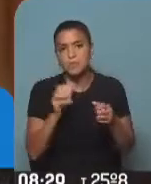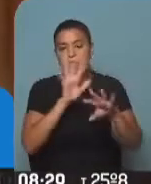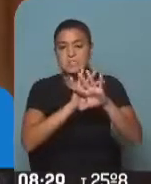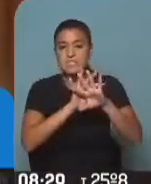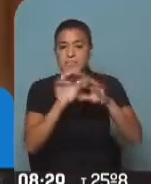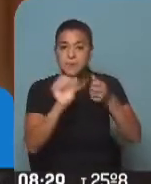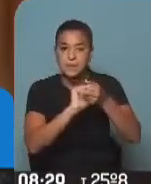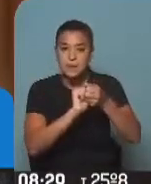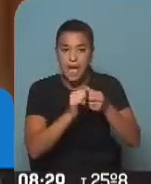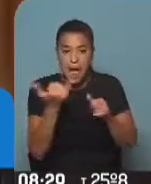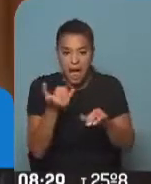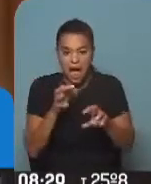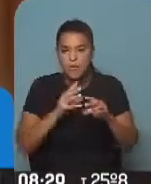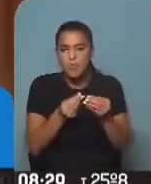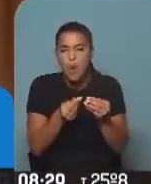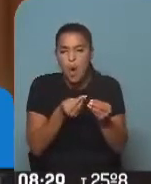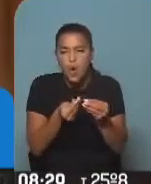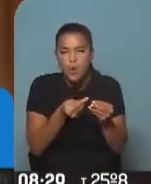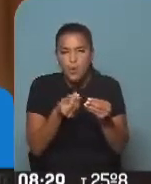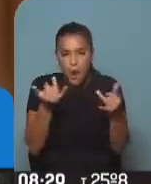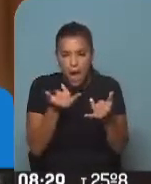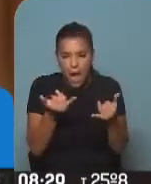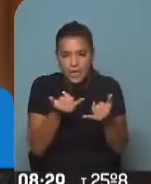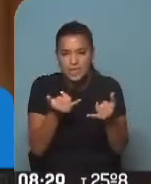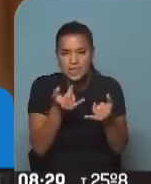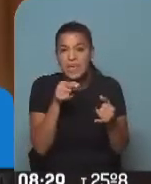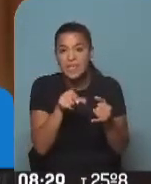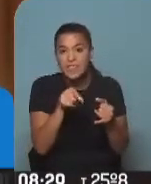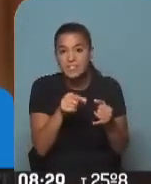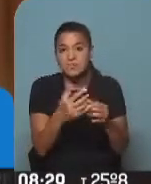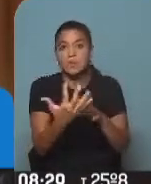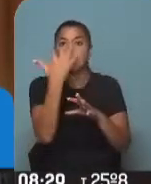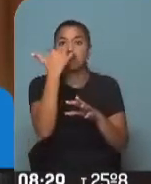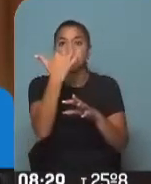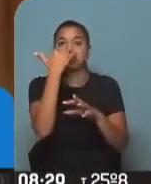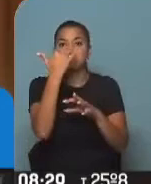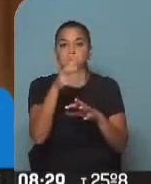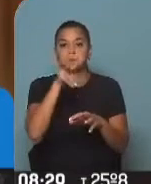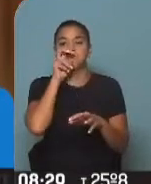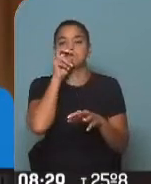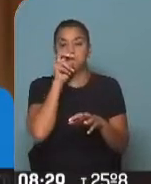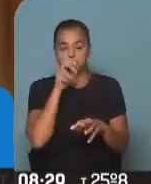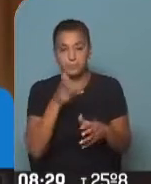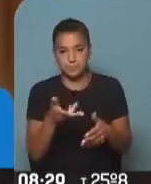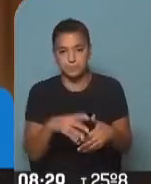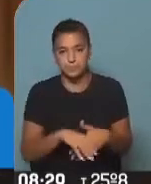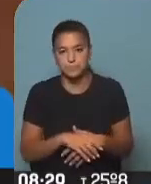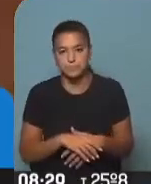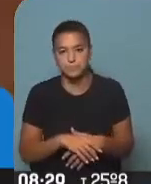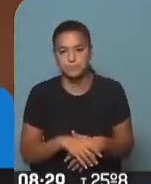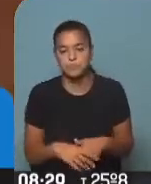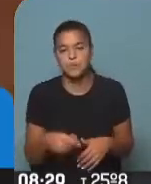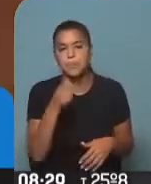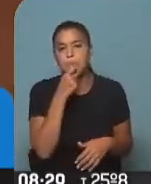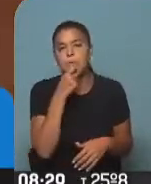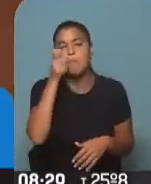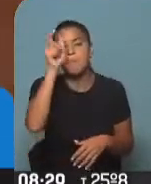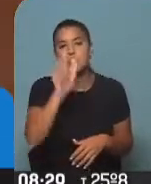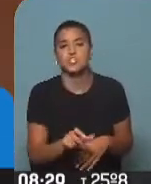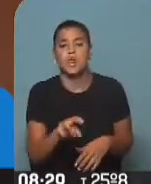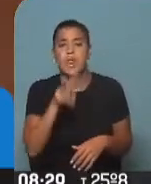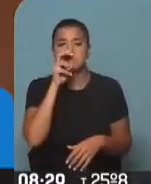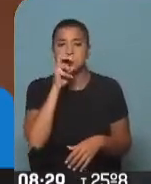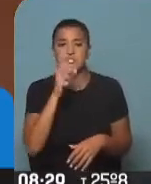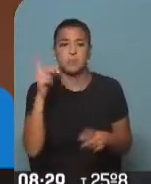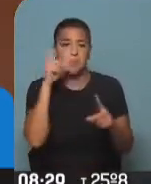filtros, ve que están llenos de polvo, de polen, y esos son los agentes causales. A ver, en una persona sin problemas respiratorios,